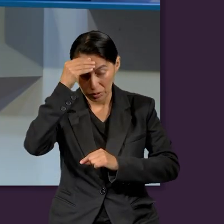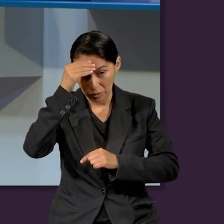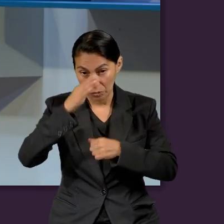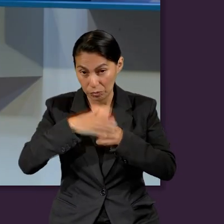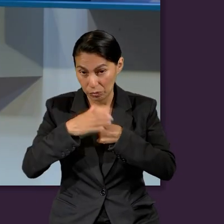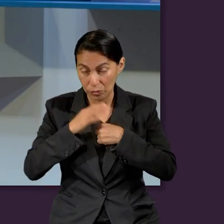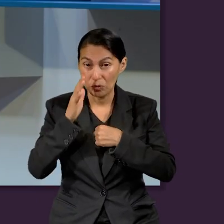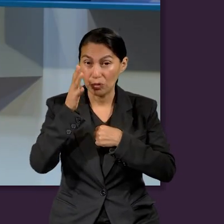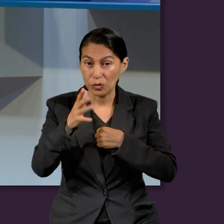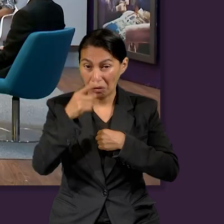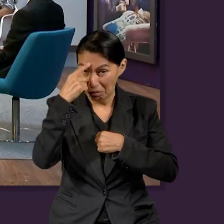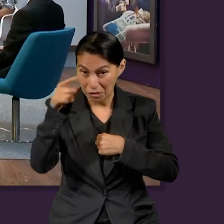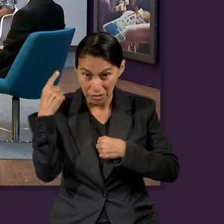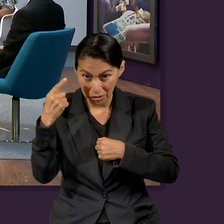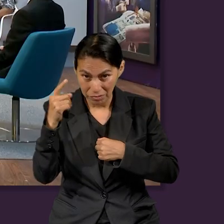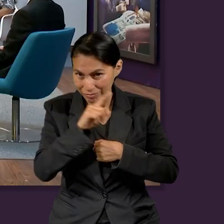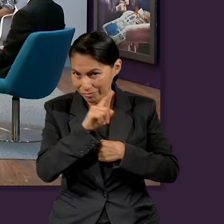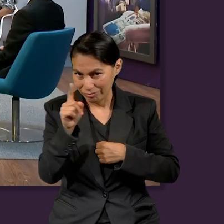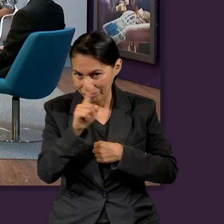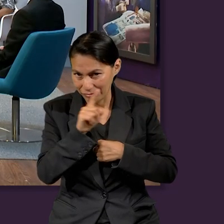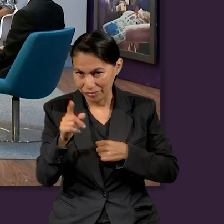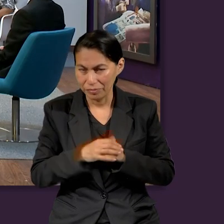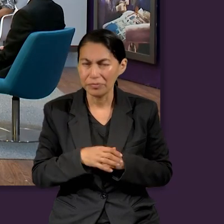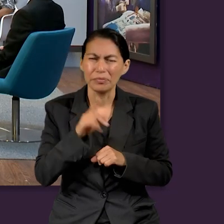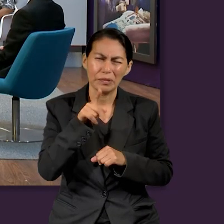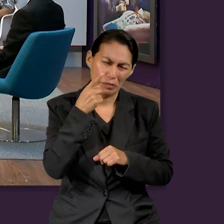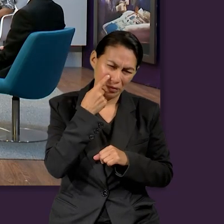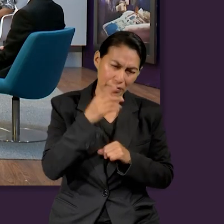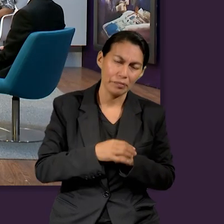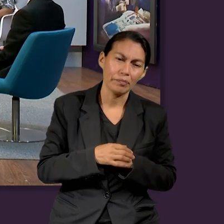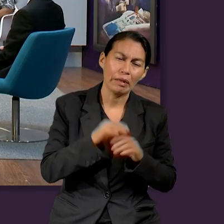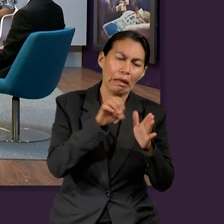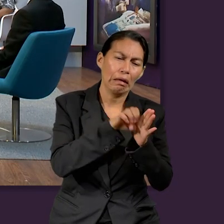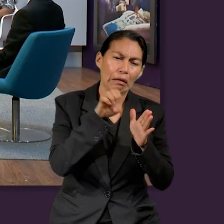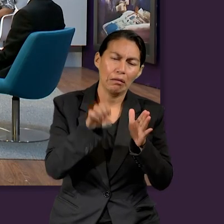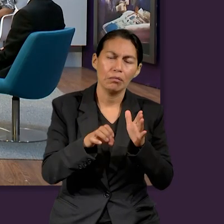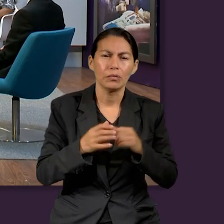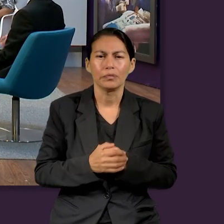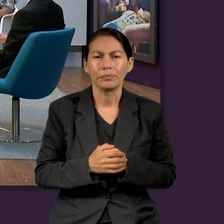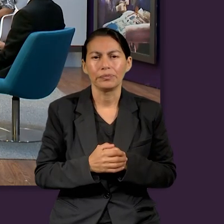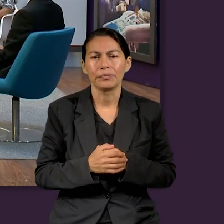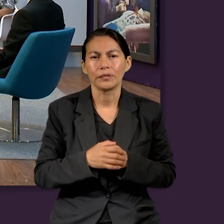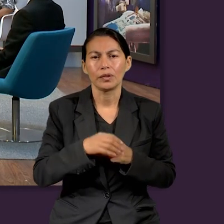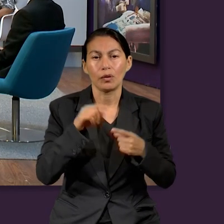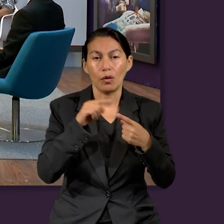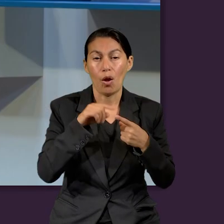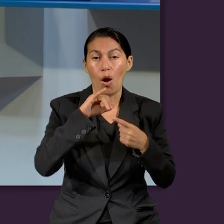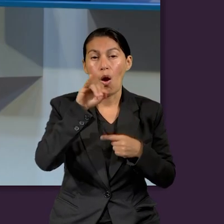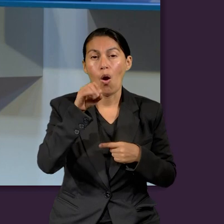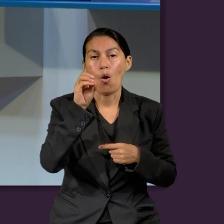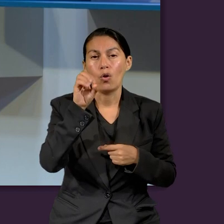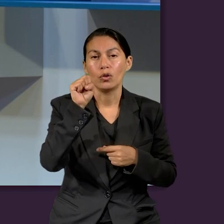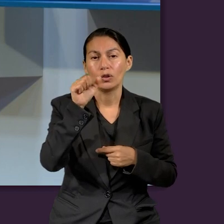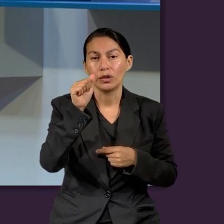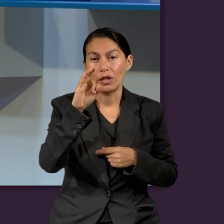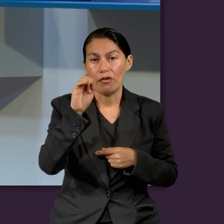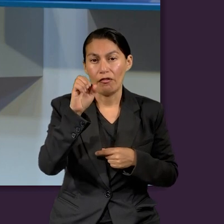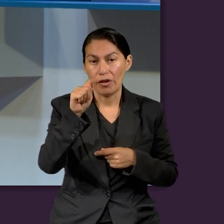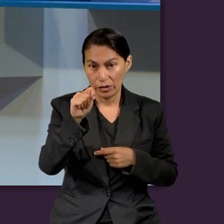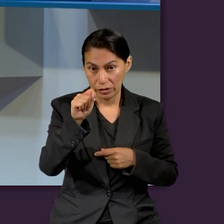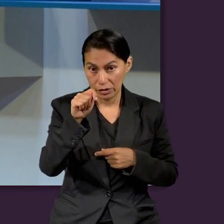que esta lección nos muestra ejemplos como el caso de Josafat,